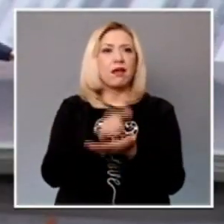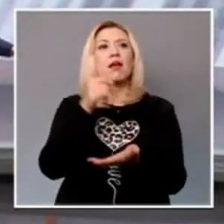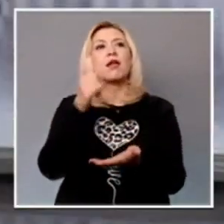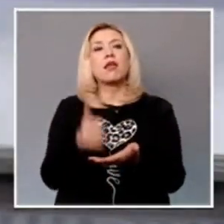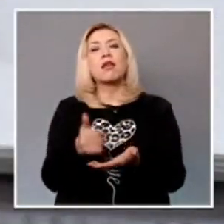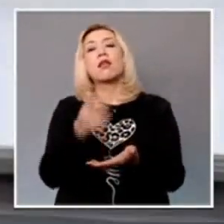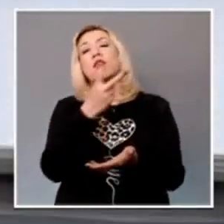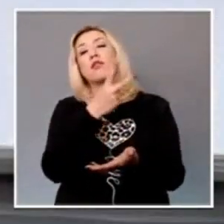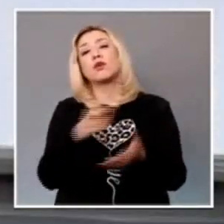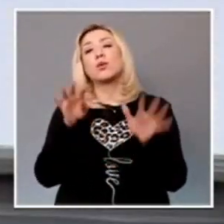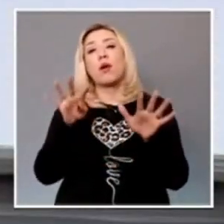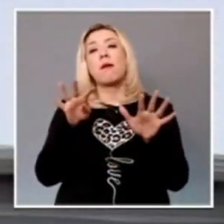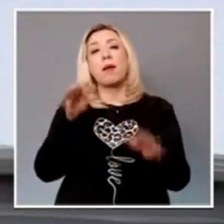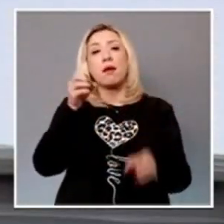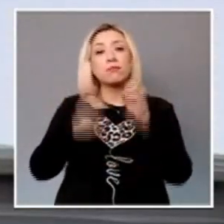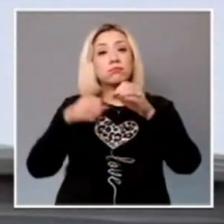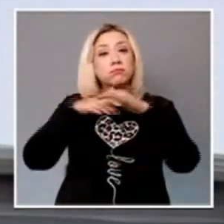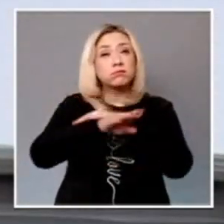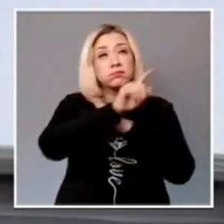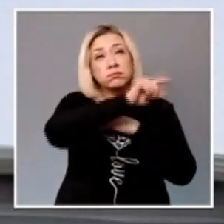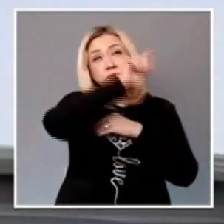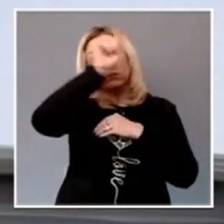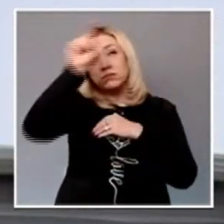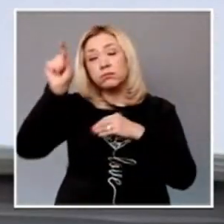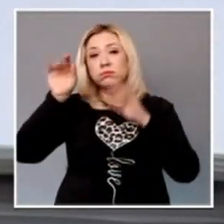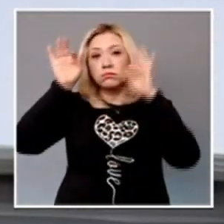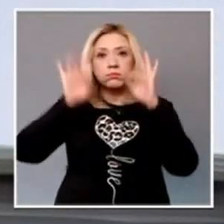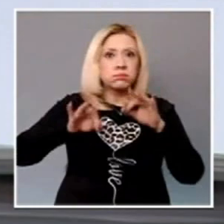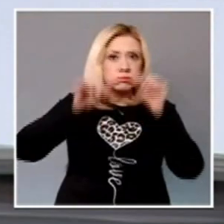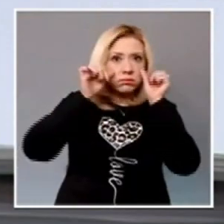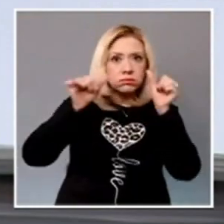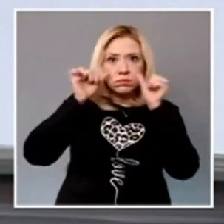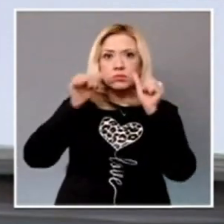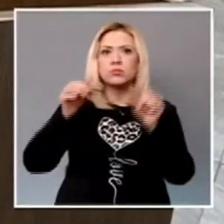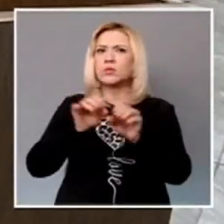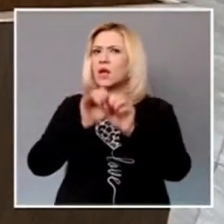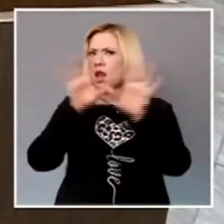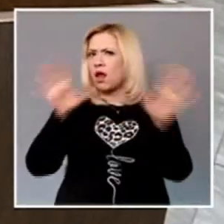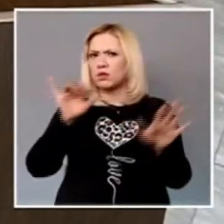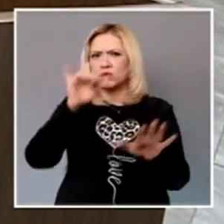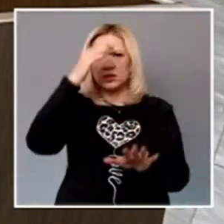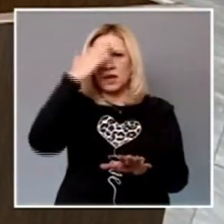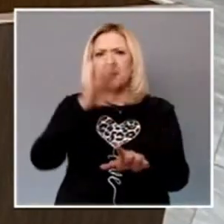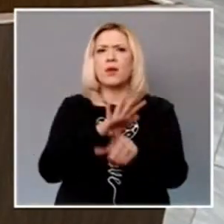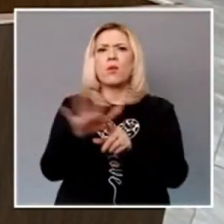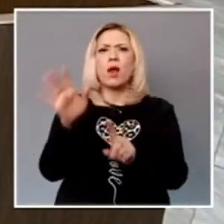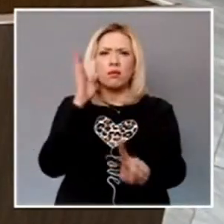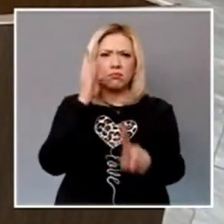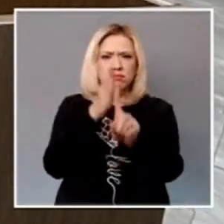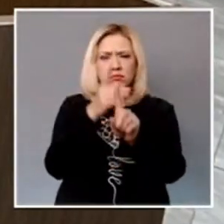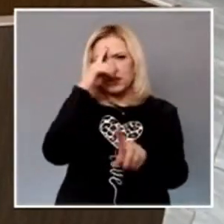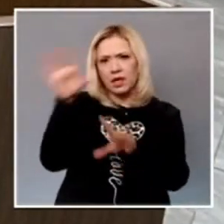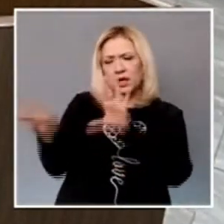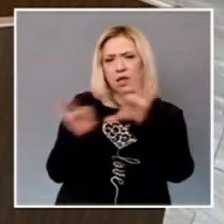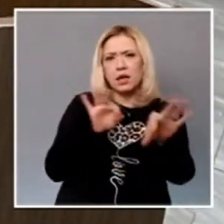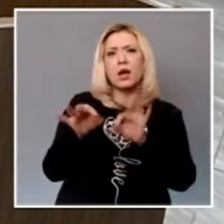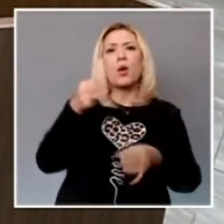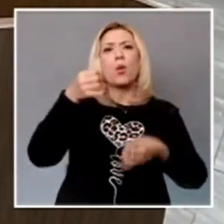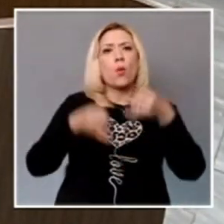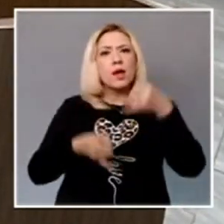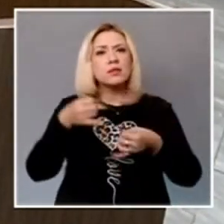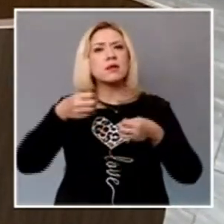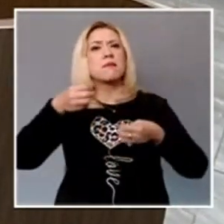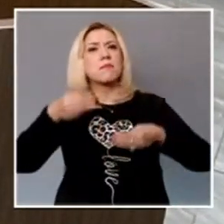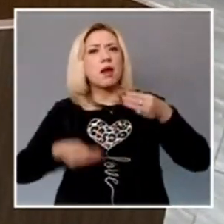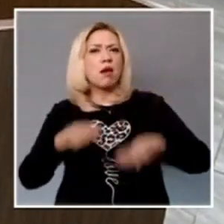se mantuvieron criterios claros y objetivos en la designación de juezas y jueces, magistradas y magistrados, mientras que la Escuela Federal de